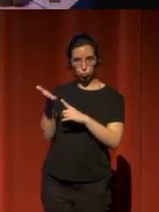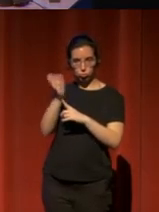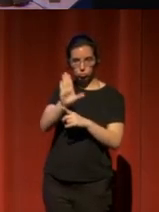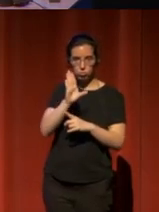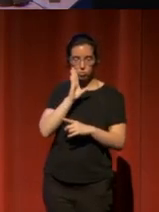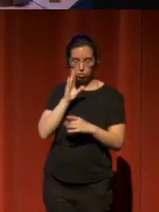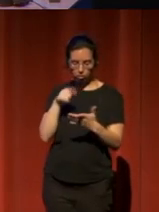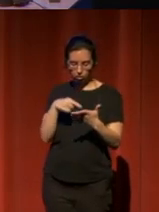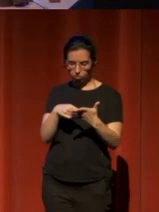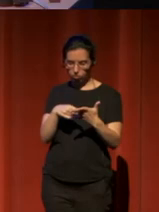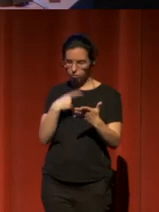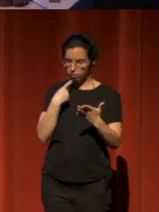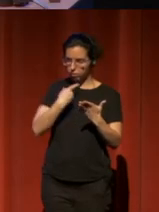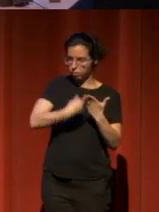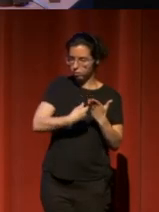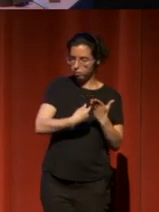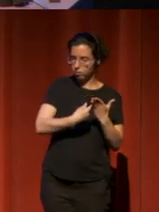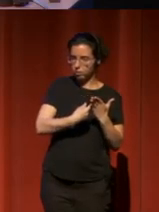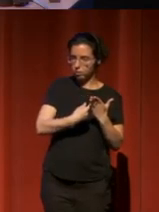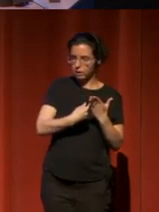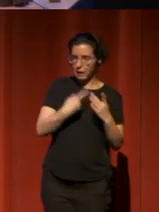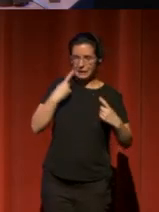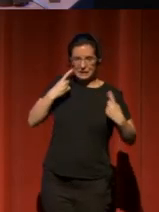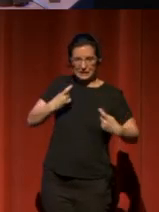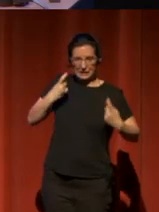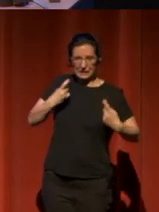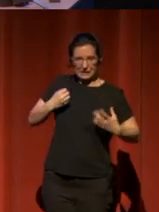había puesto aquí por todos los medios a nuestro alcance